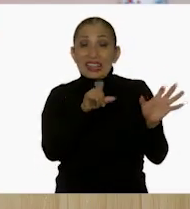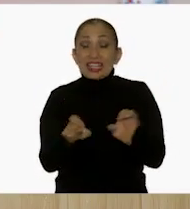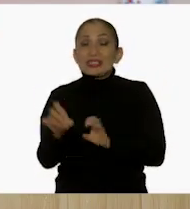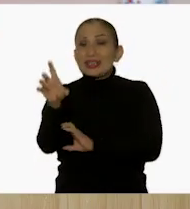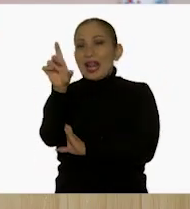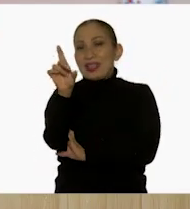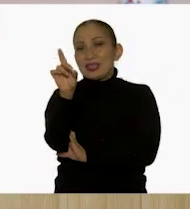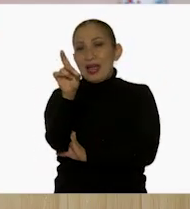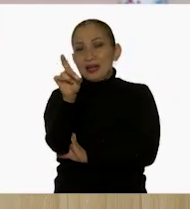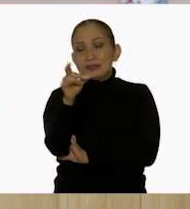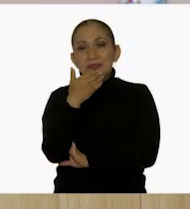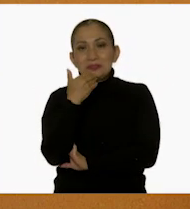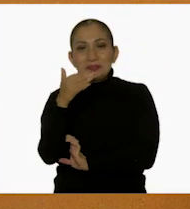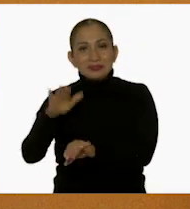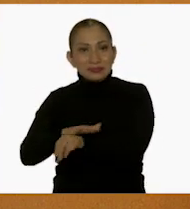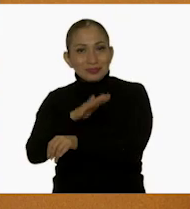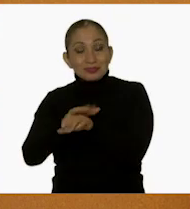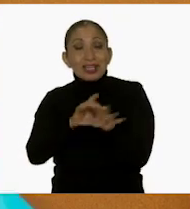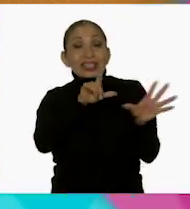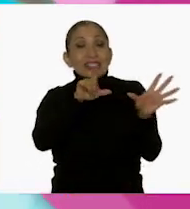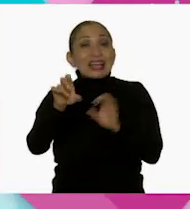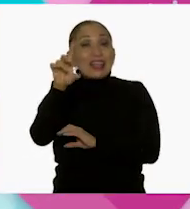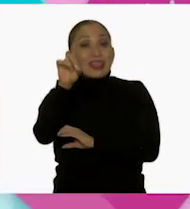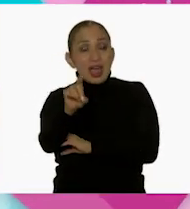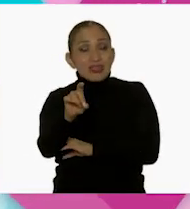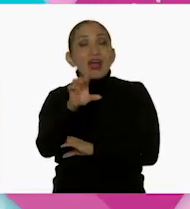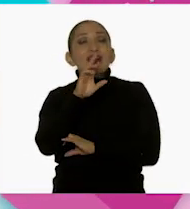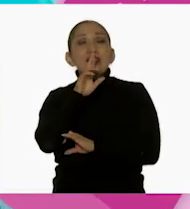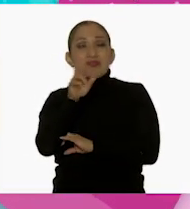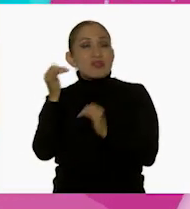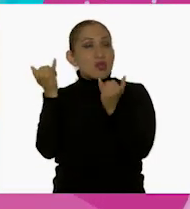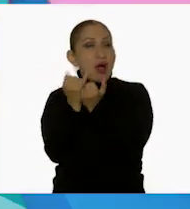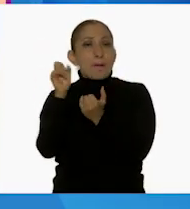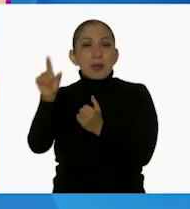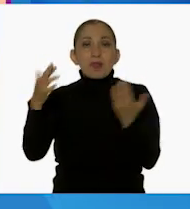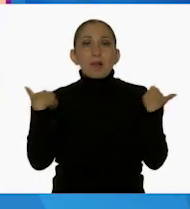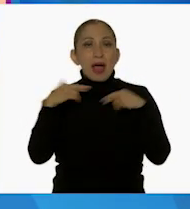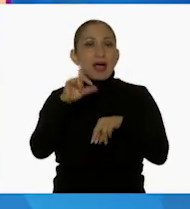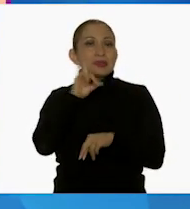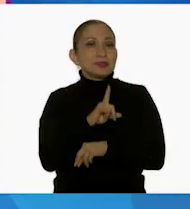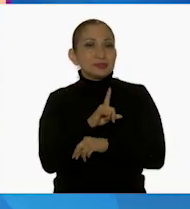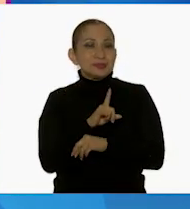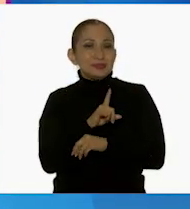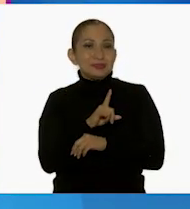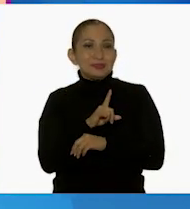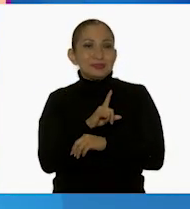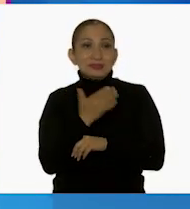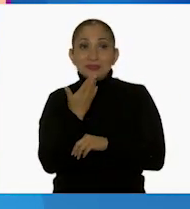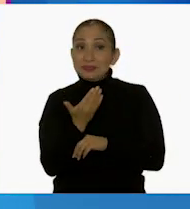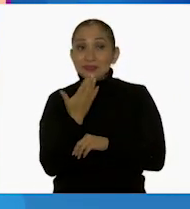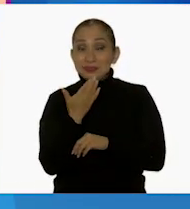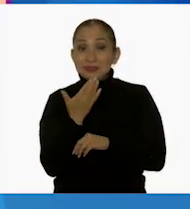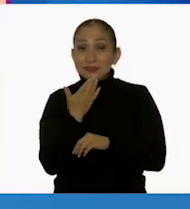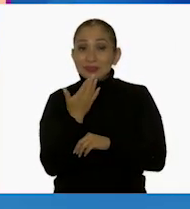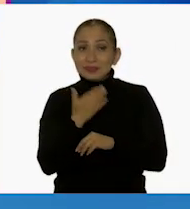730. ¡Excelente! 730. Llegamos también al resultado que obtuvo la maestra Rosalba. ¡Muy bien!